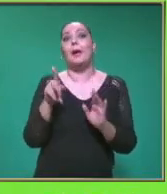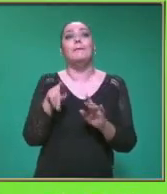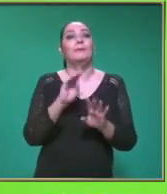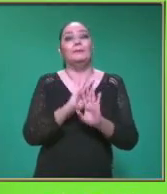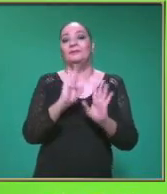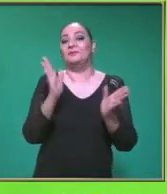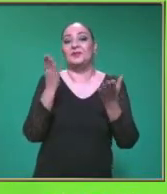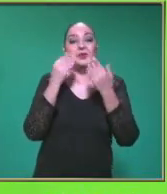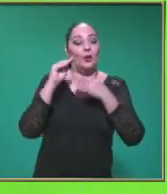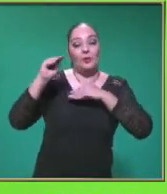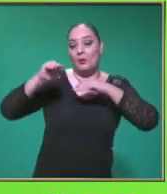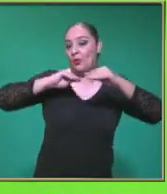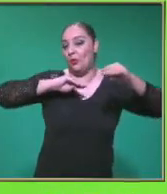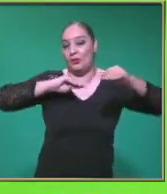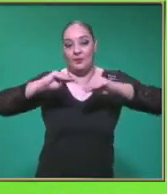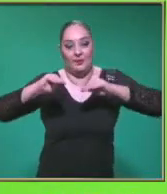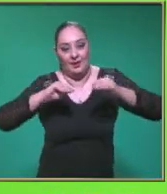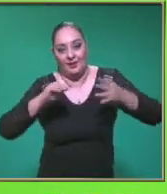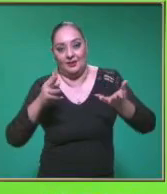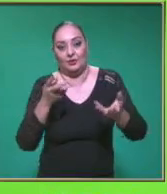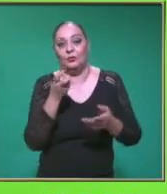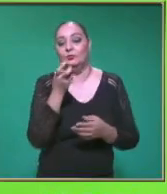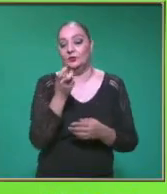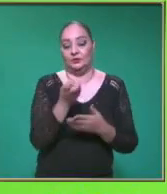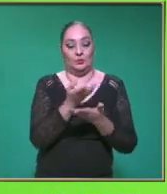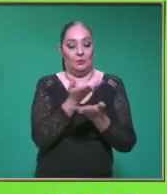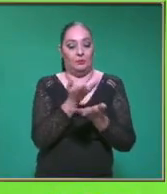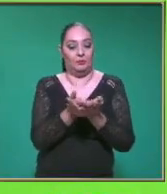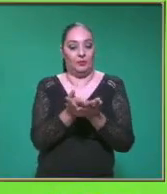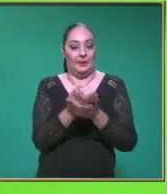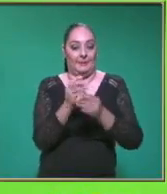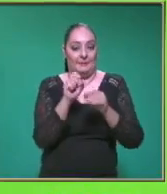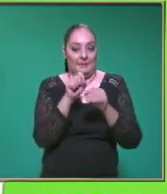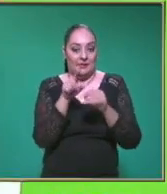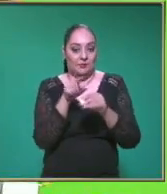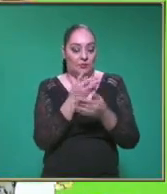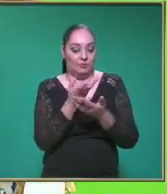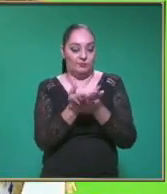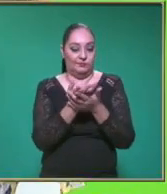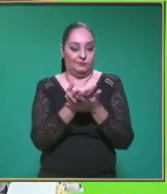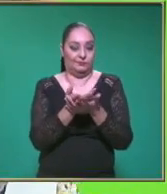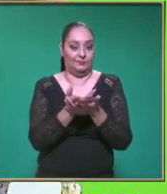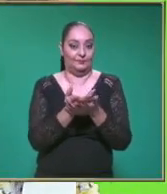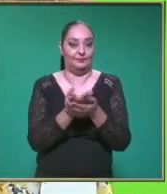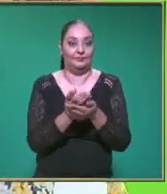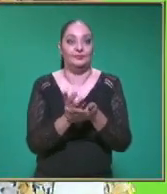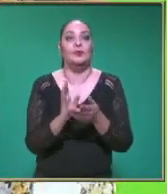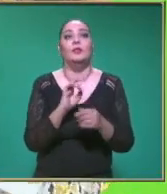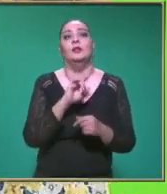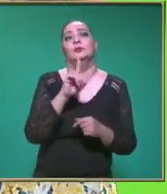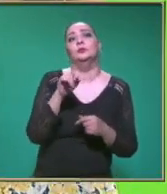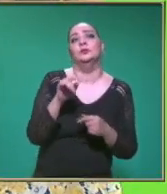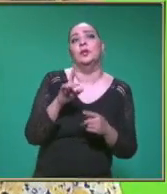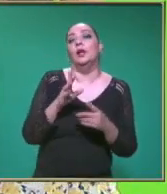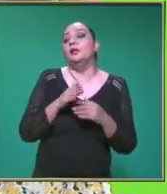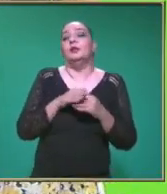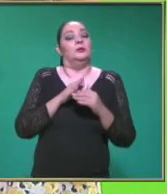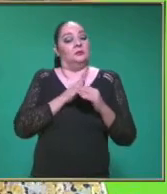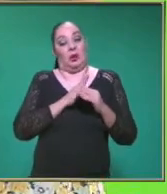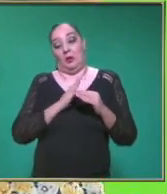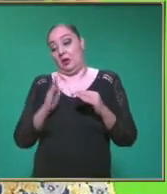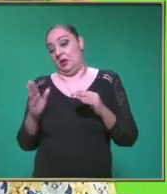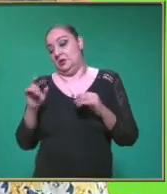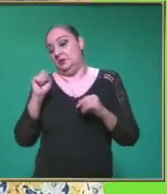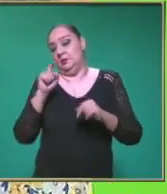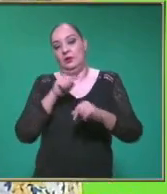Permanece Durante dos segundos En la misma posición Que es en el metro 20 Exactamente Y el tiempo Se avanzó ¿Verdad? Porque